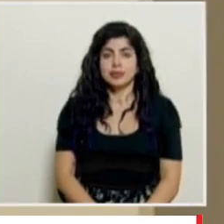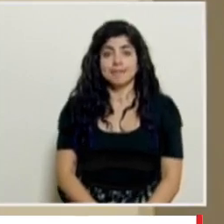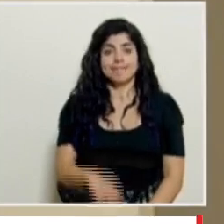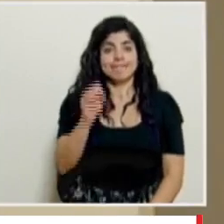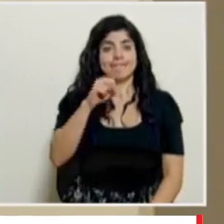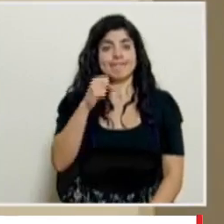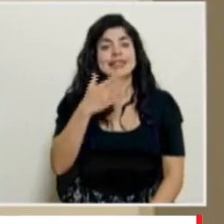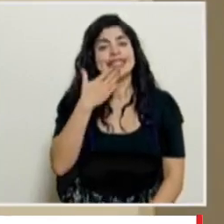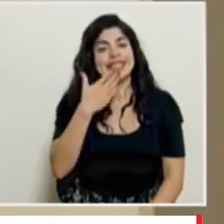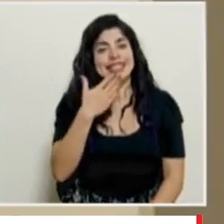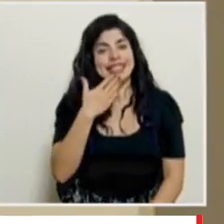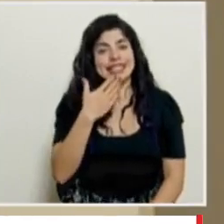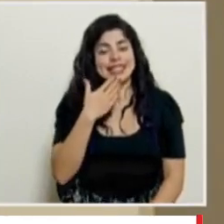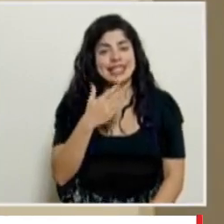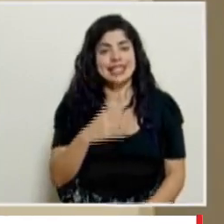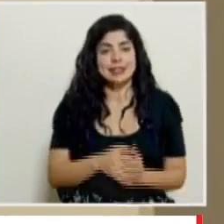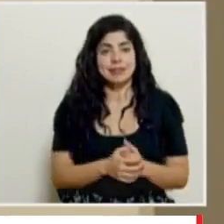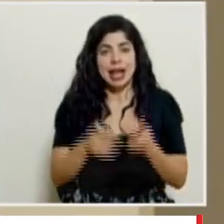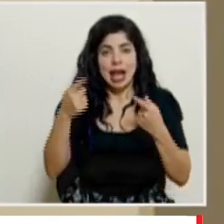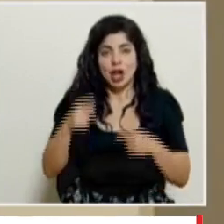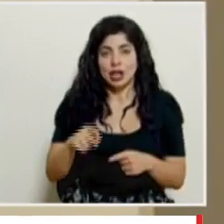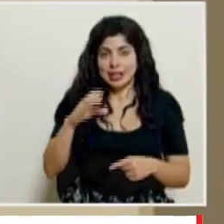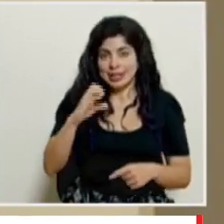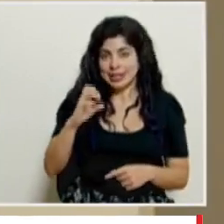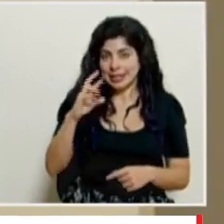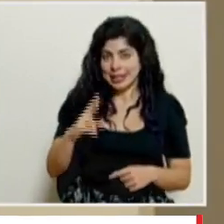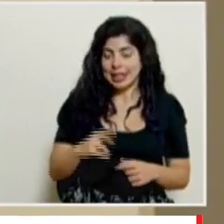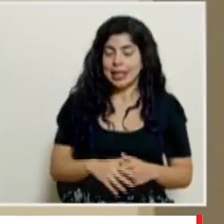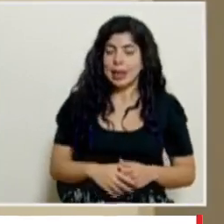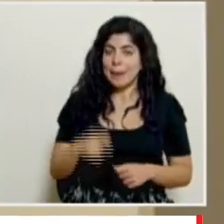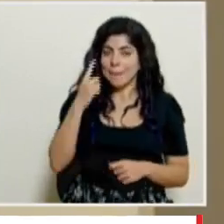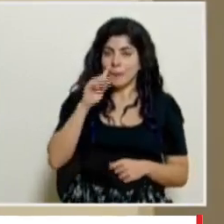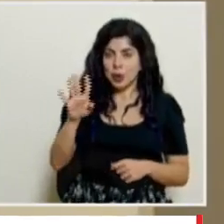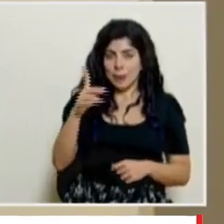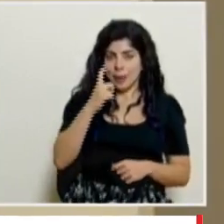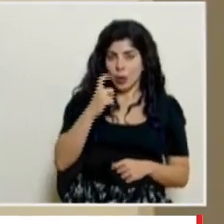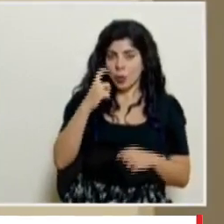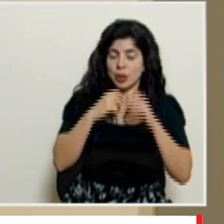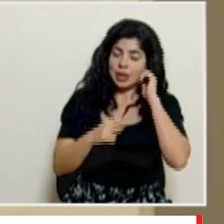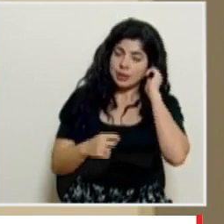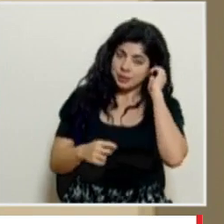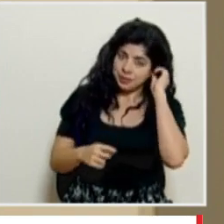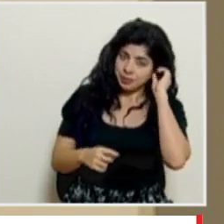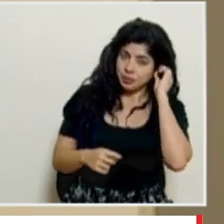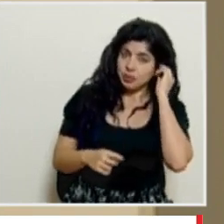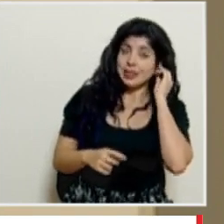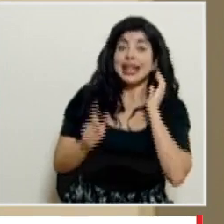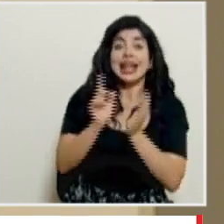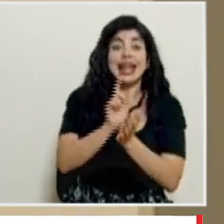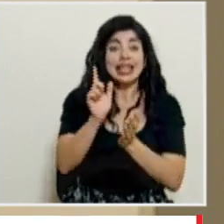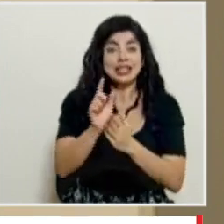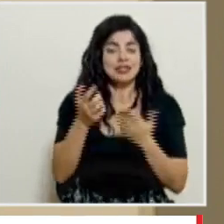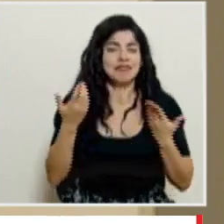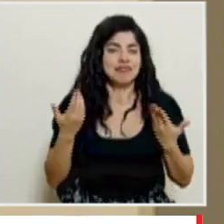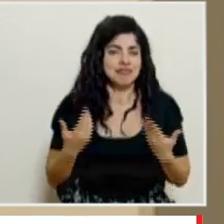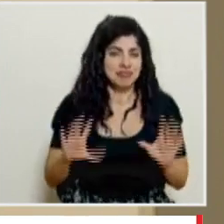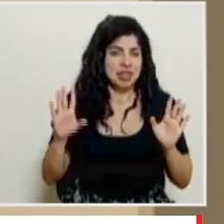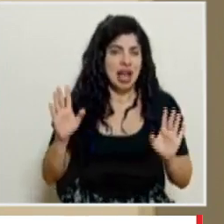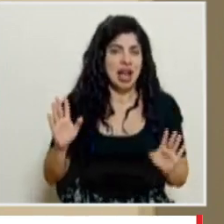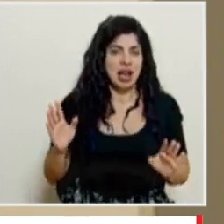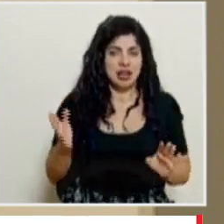Sí, muchas gracias a acontecer por sus preguntas con respecto al curso lectivo bueno, creo que ya lo